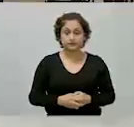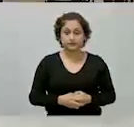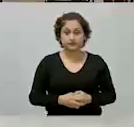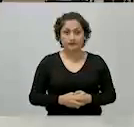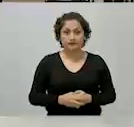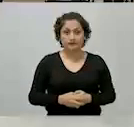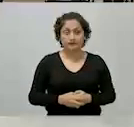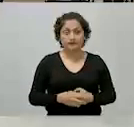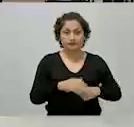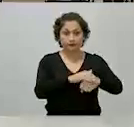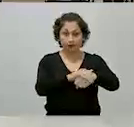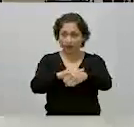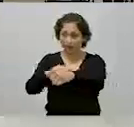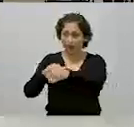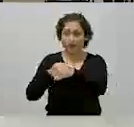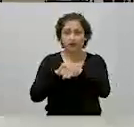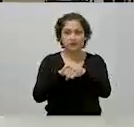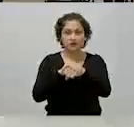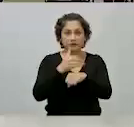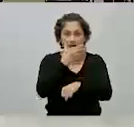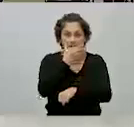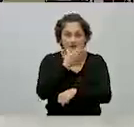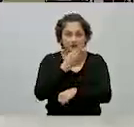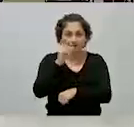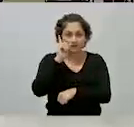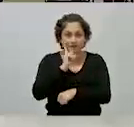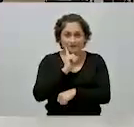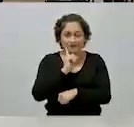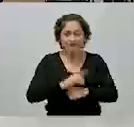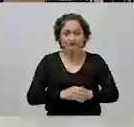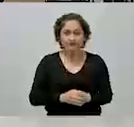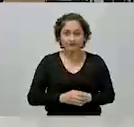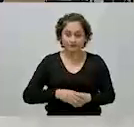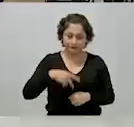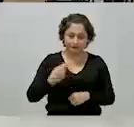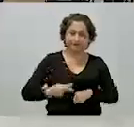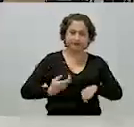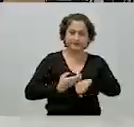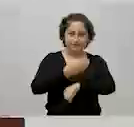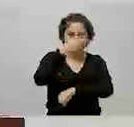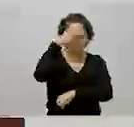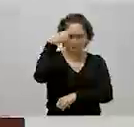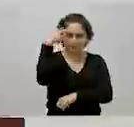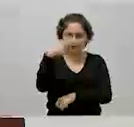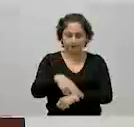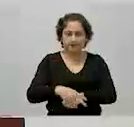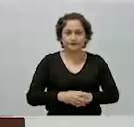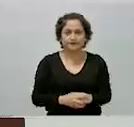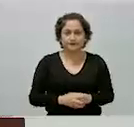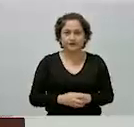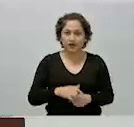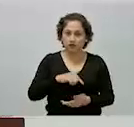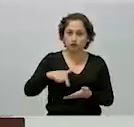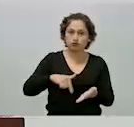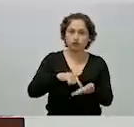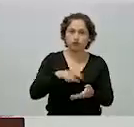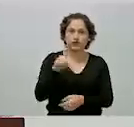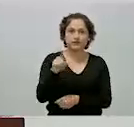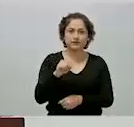Amigas, amigos del Estado de México, de Sinacantepec,